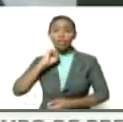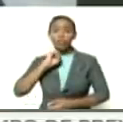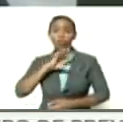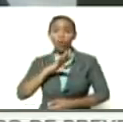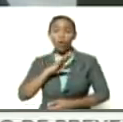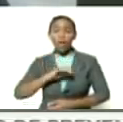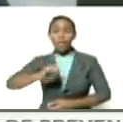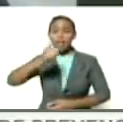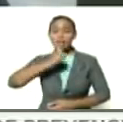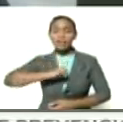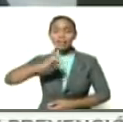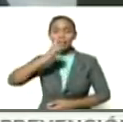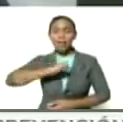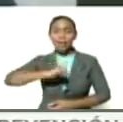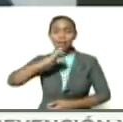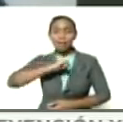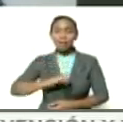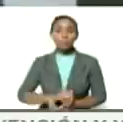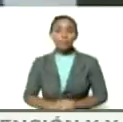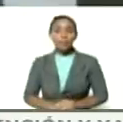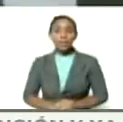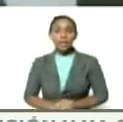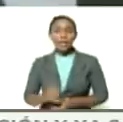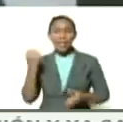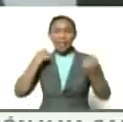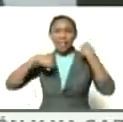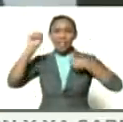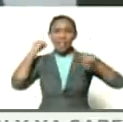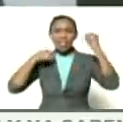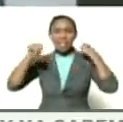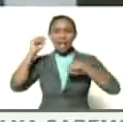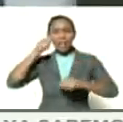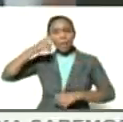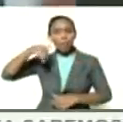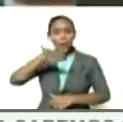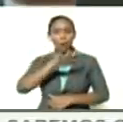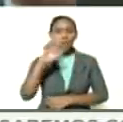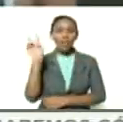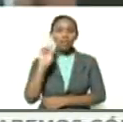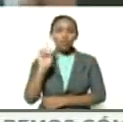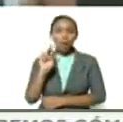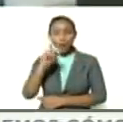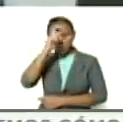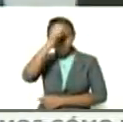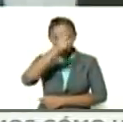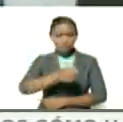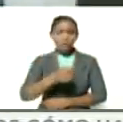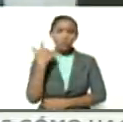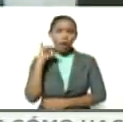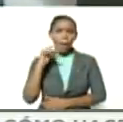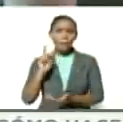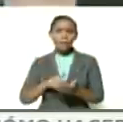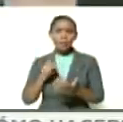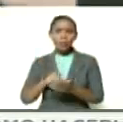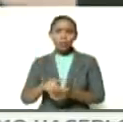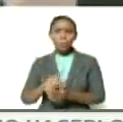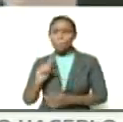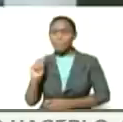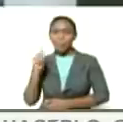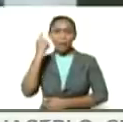resistencia y de rebeldía del pueblo venezolano de reconocer su existencia primero que nada